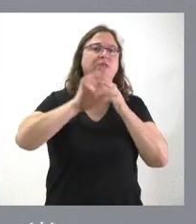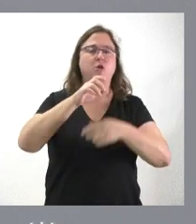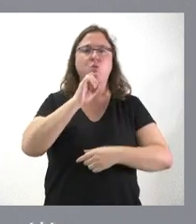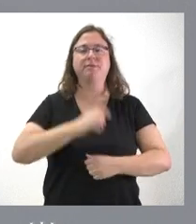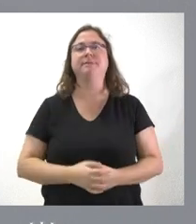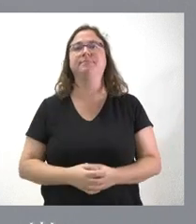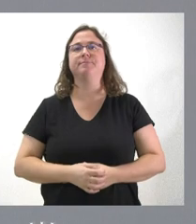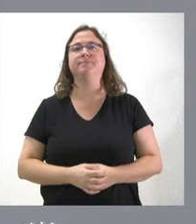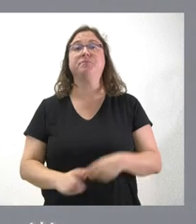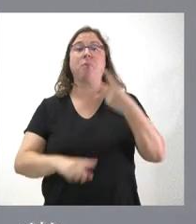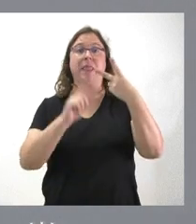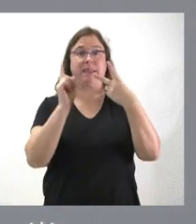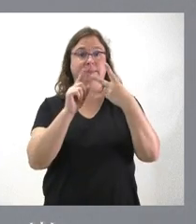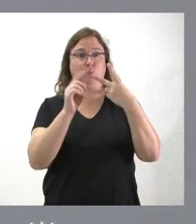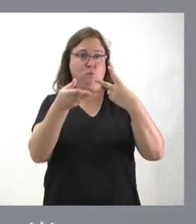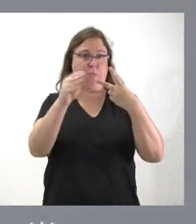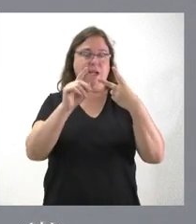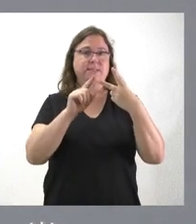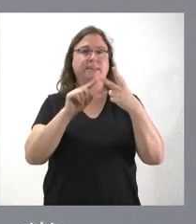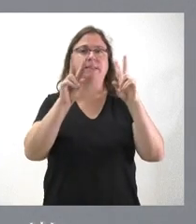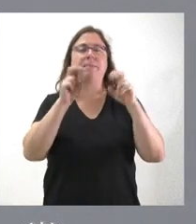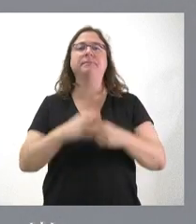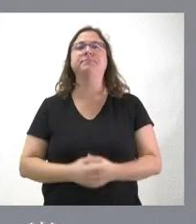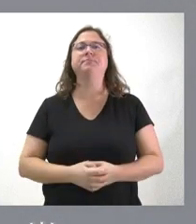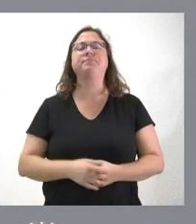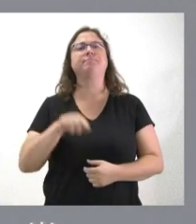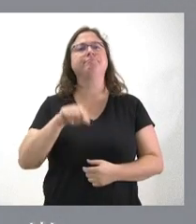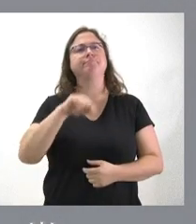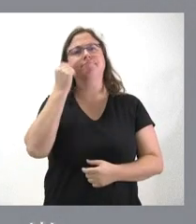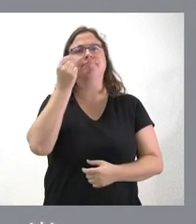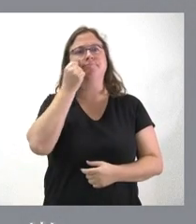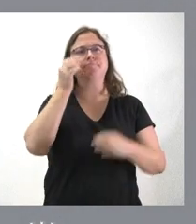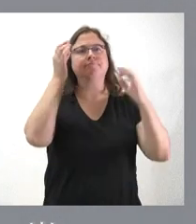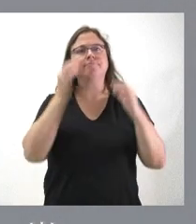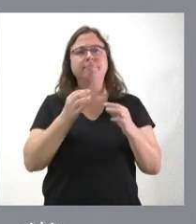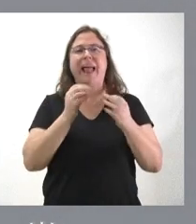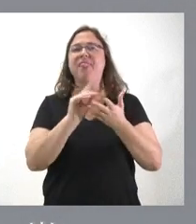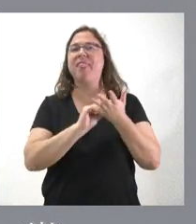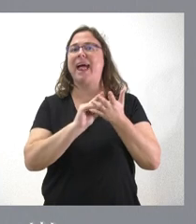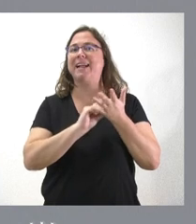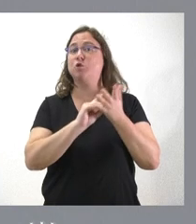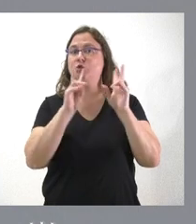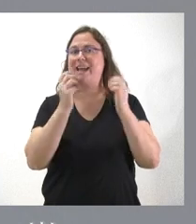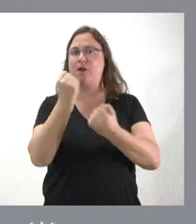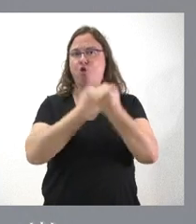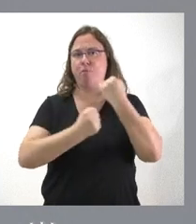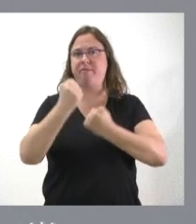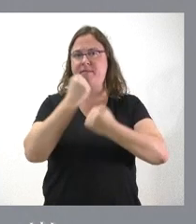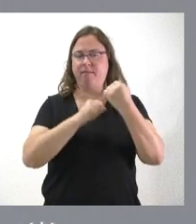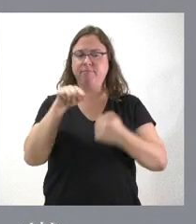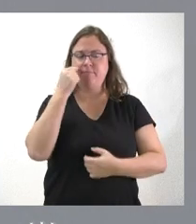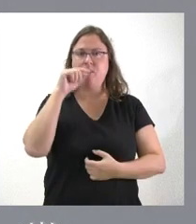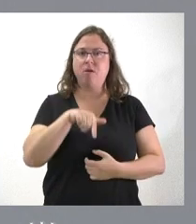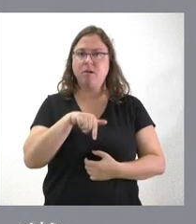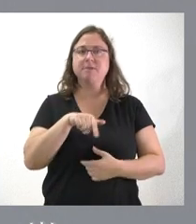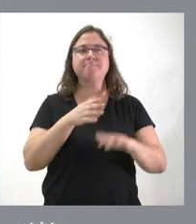Un segundo aspecto. Hemos conocido hoy un par de datos económicos que van en